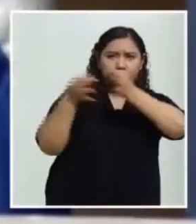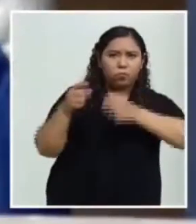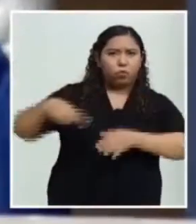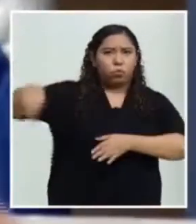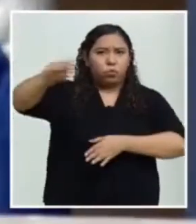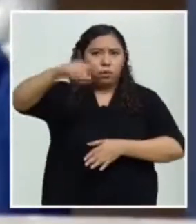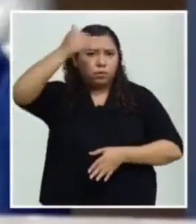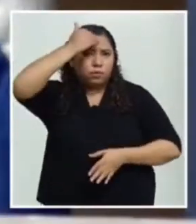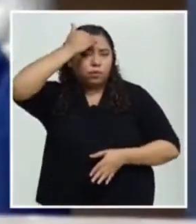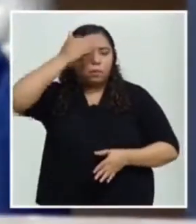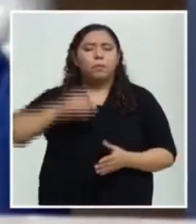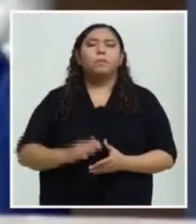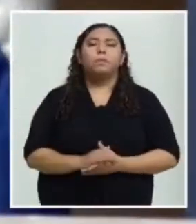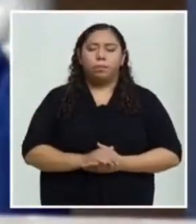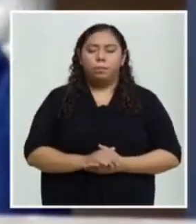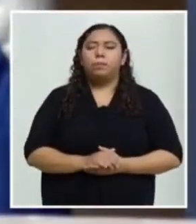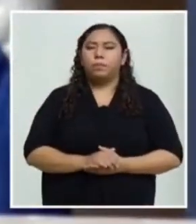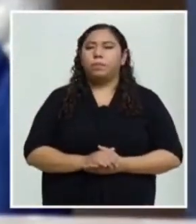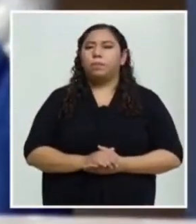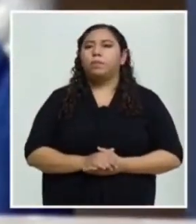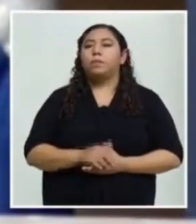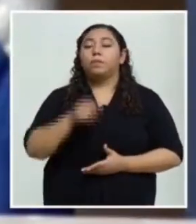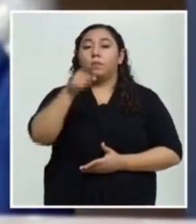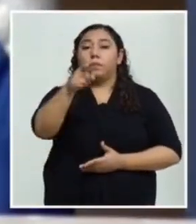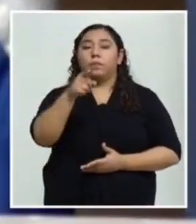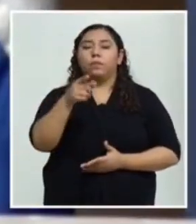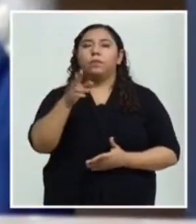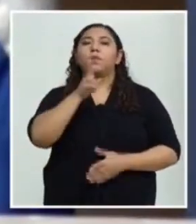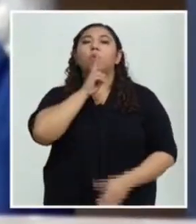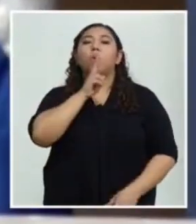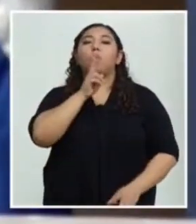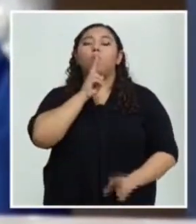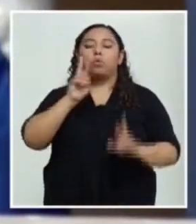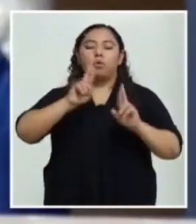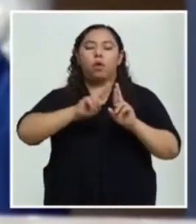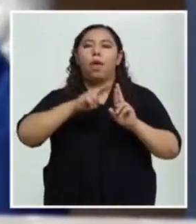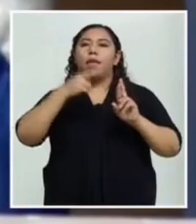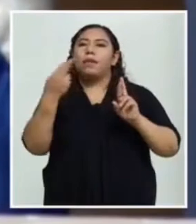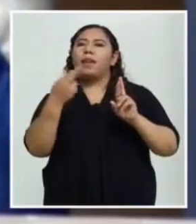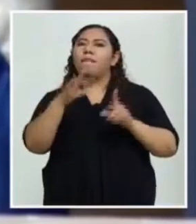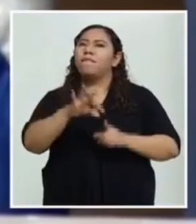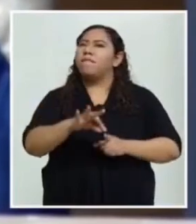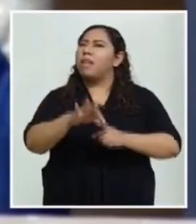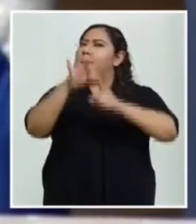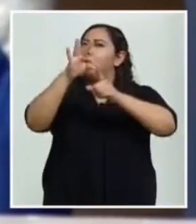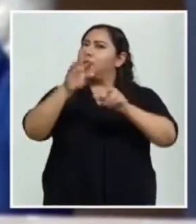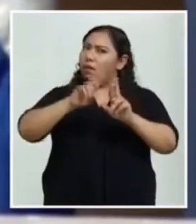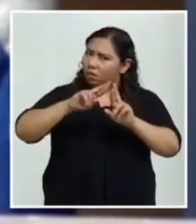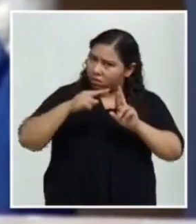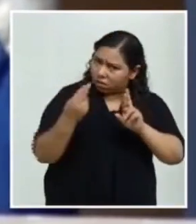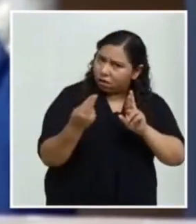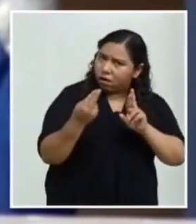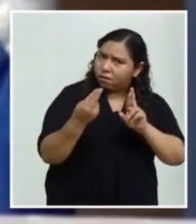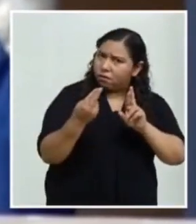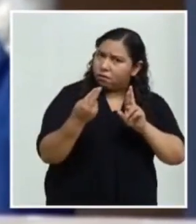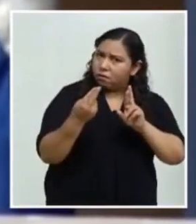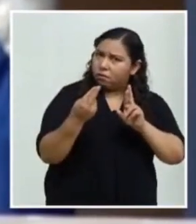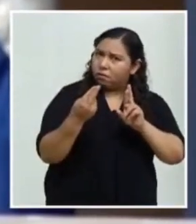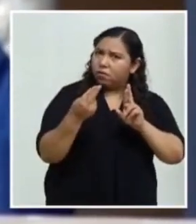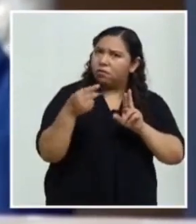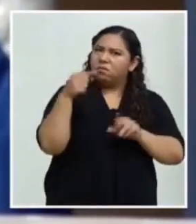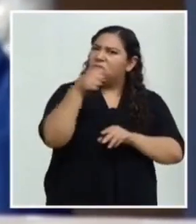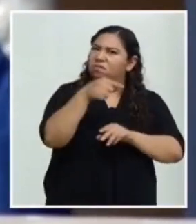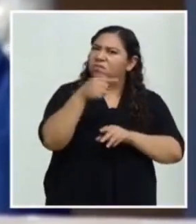Queremos que ustedes conozcan que esa cadena de frío que tiene Honduras es una cadena de frío que ha sido certificada por la Organización